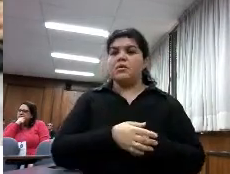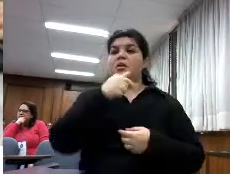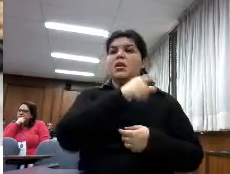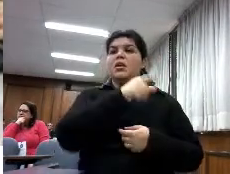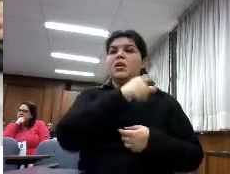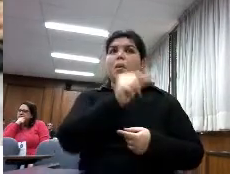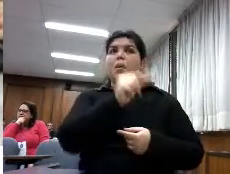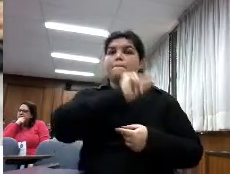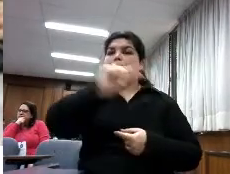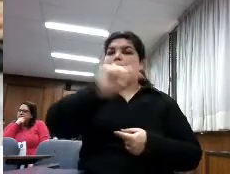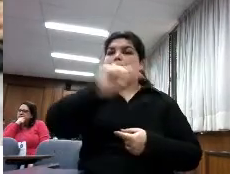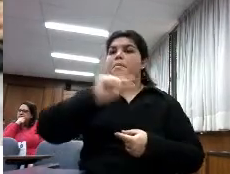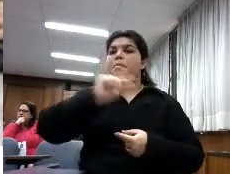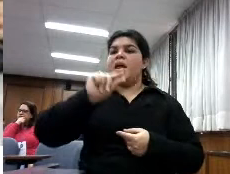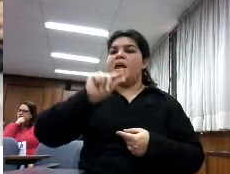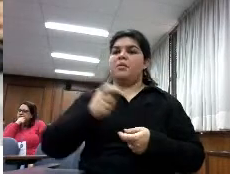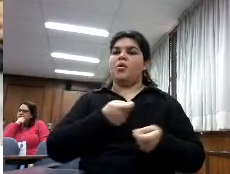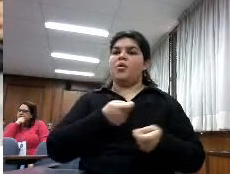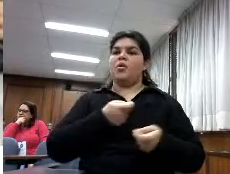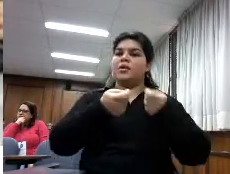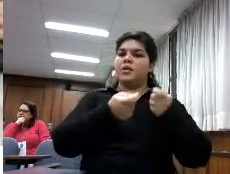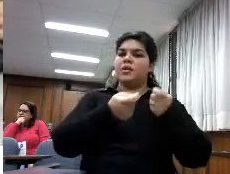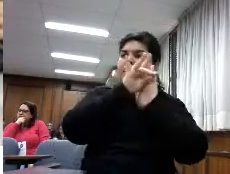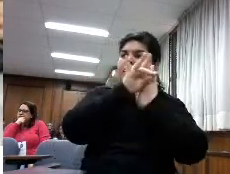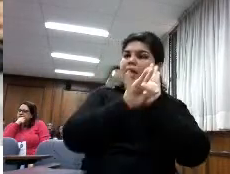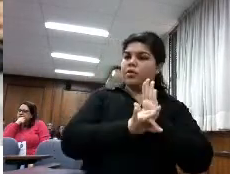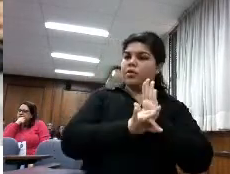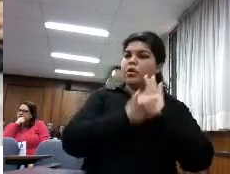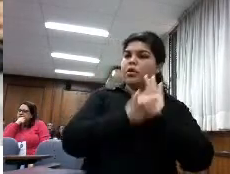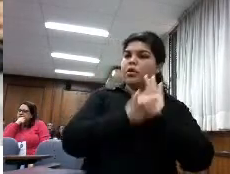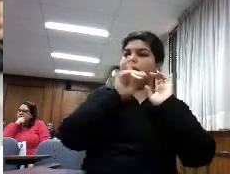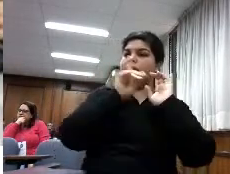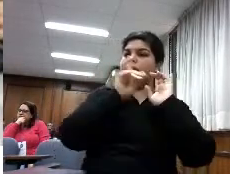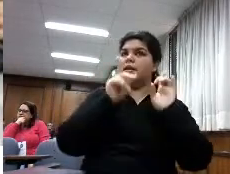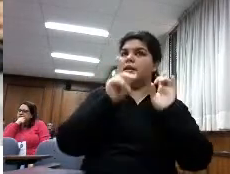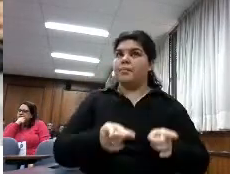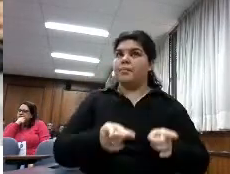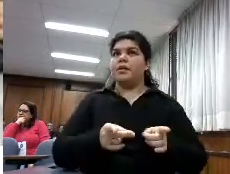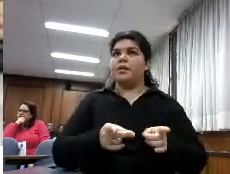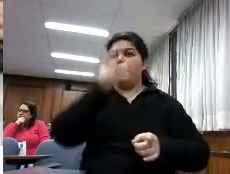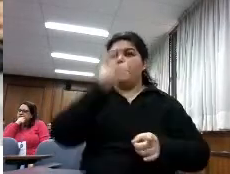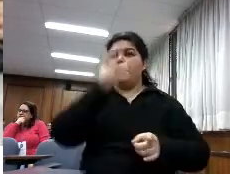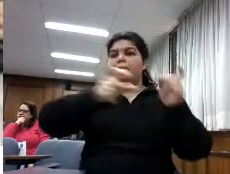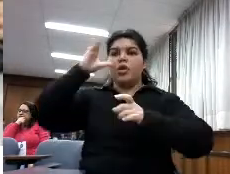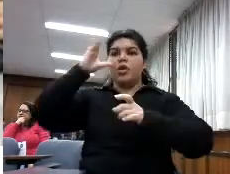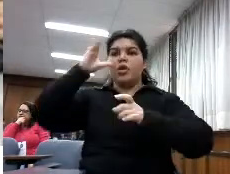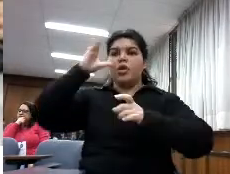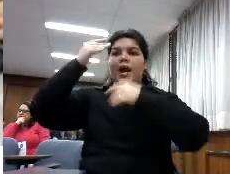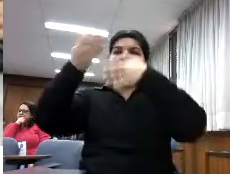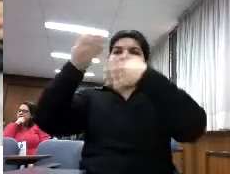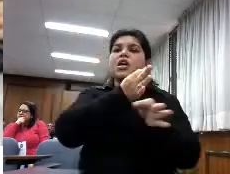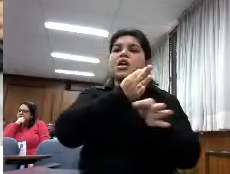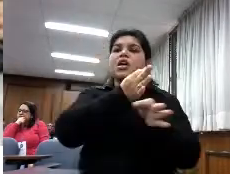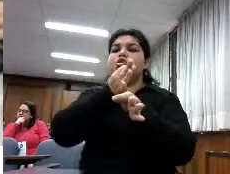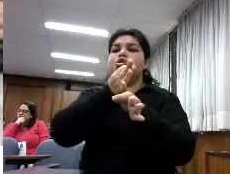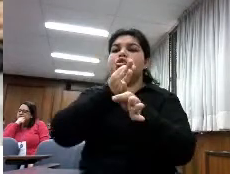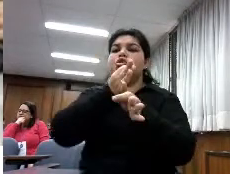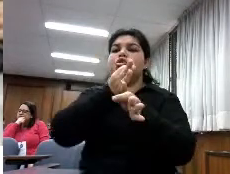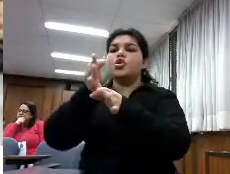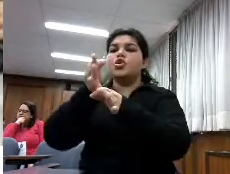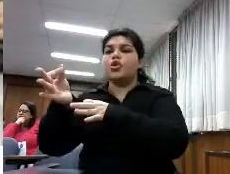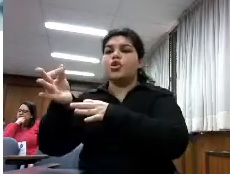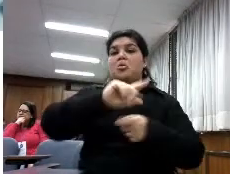la gestión de la colección y la capacidad capacitación de los usuarios la formación de usuarios esas fueron las cuestiones que yo no